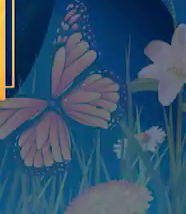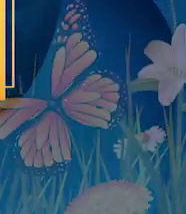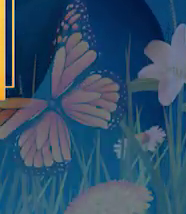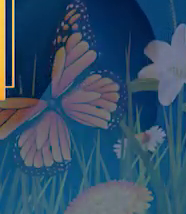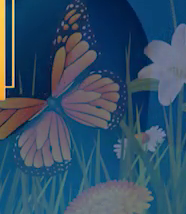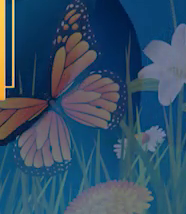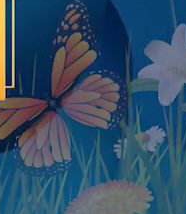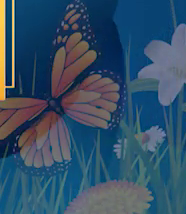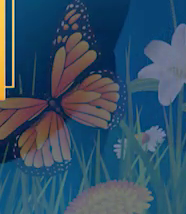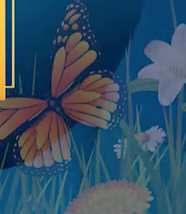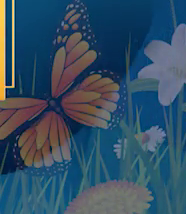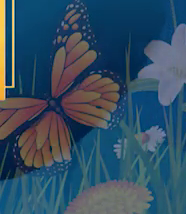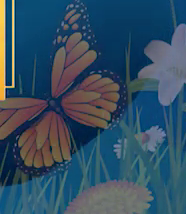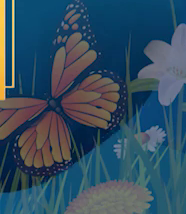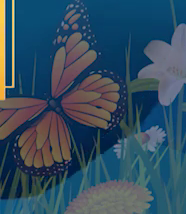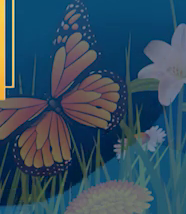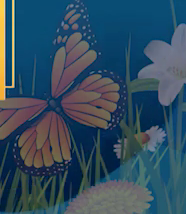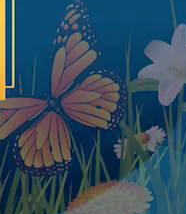¡Córrelo!